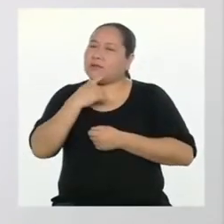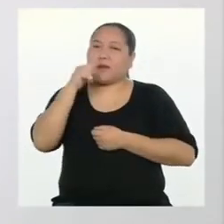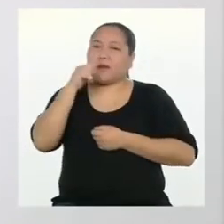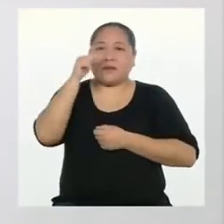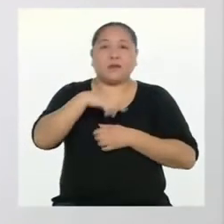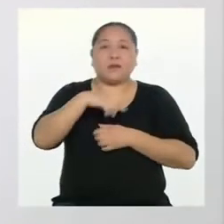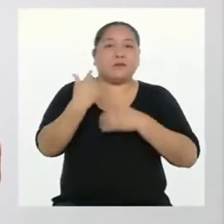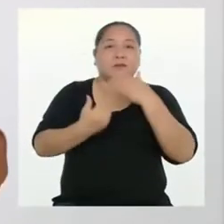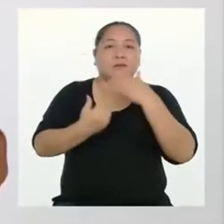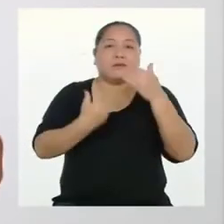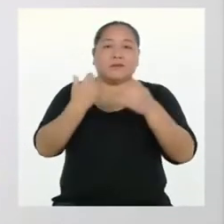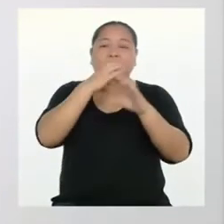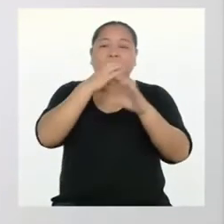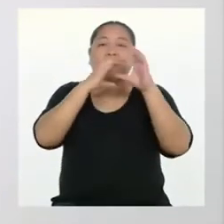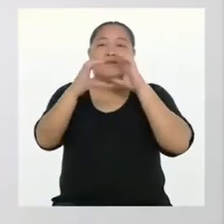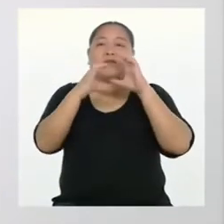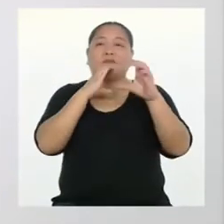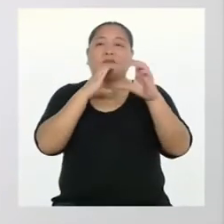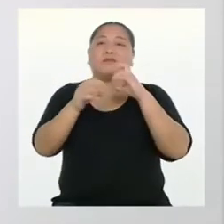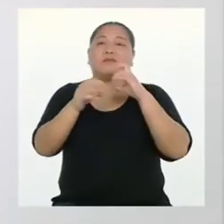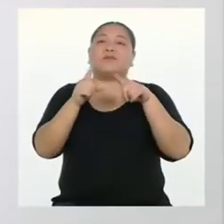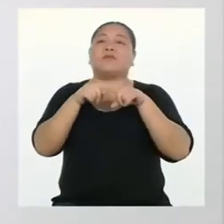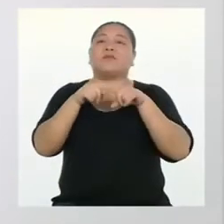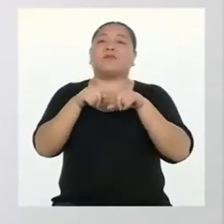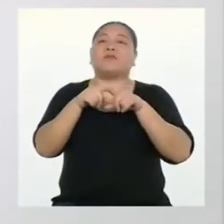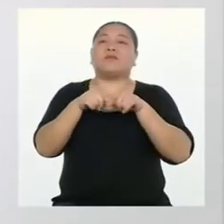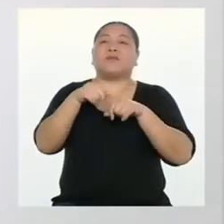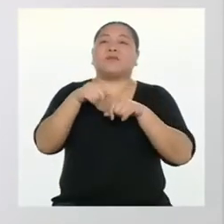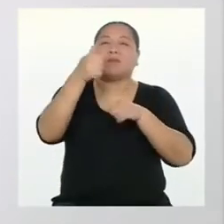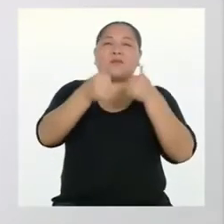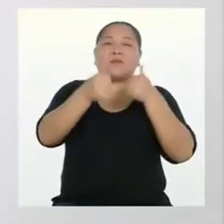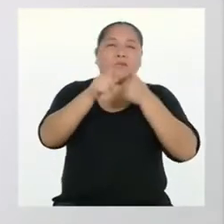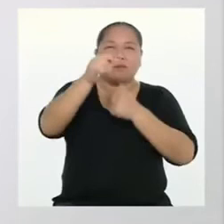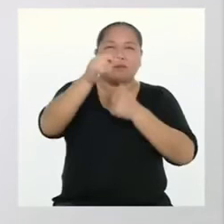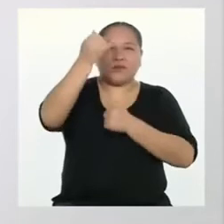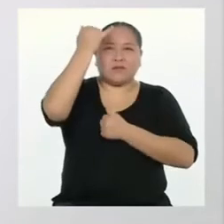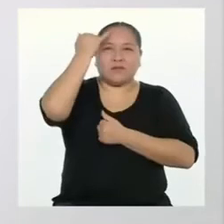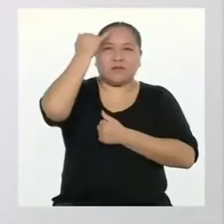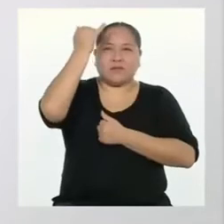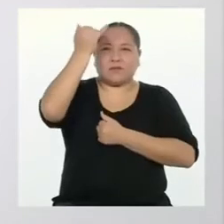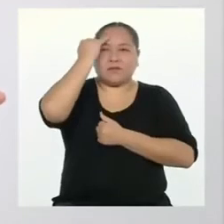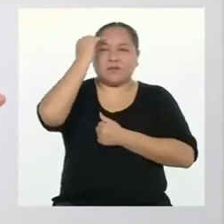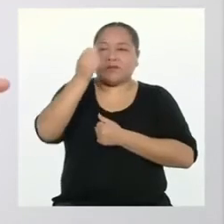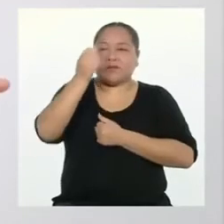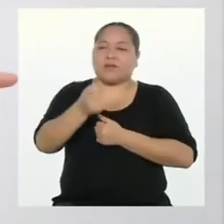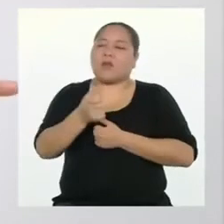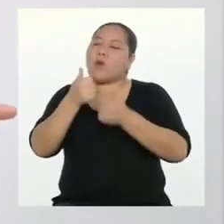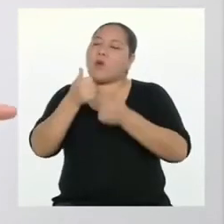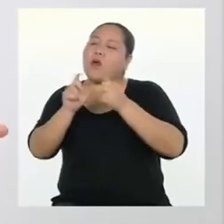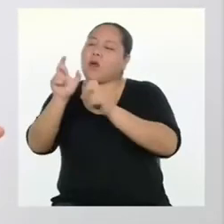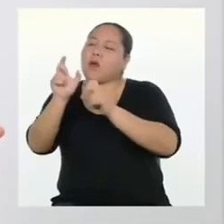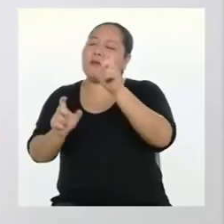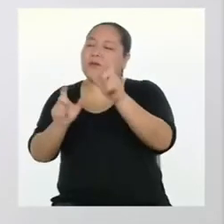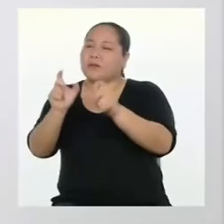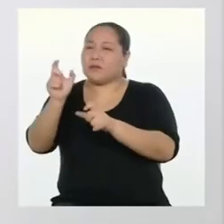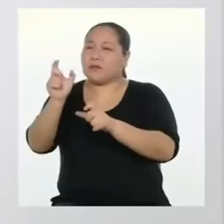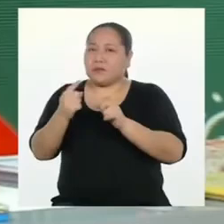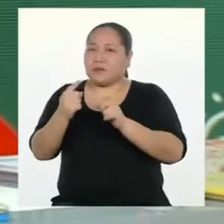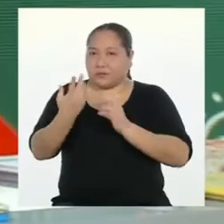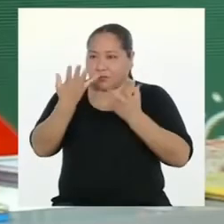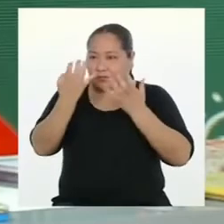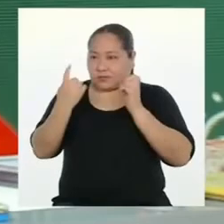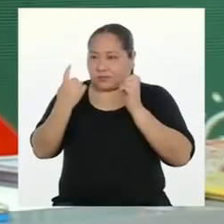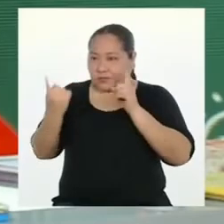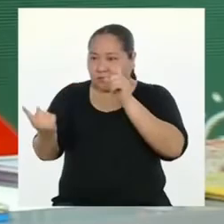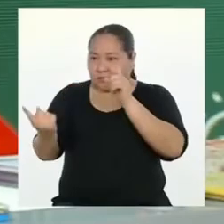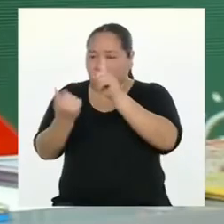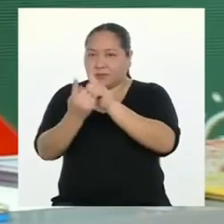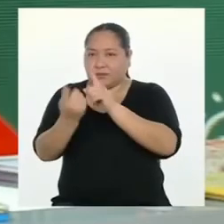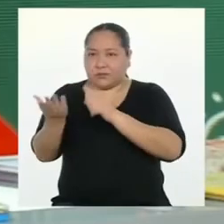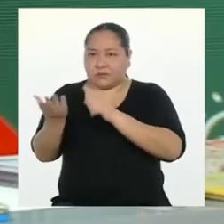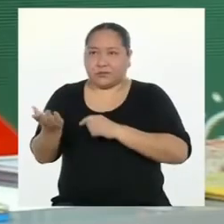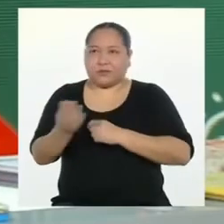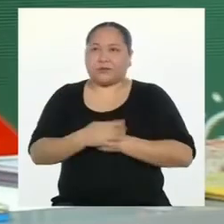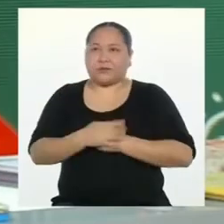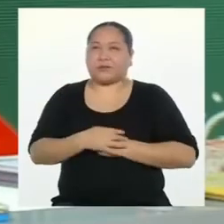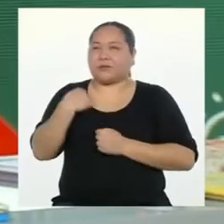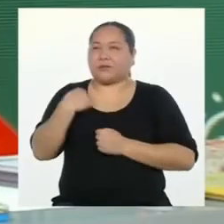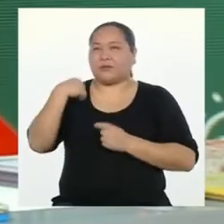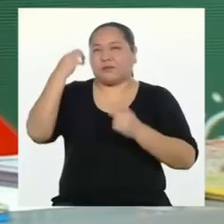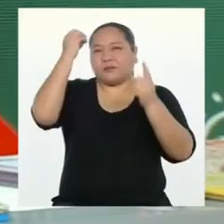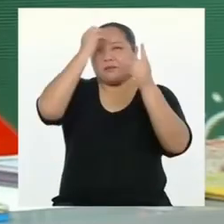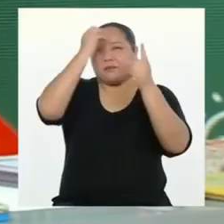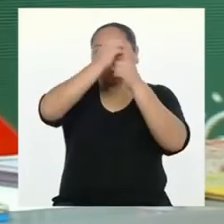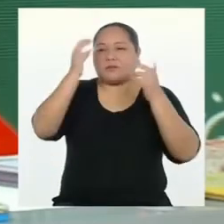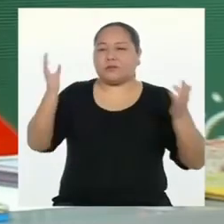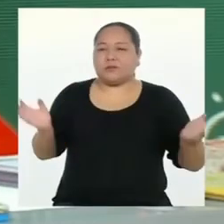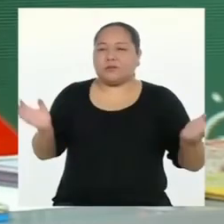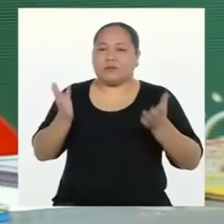de comunicación, depende del propósito que tengas y el público al que te diriges. Para mí, el propósito en